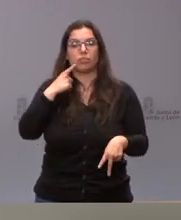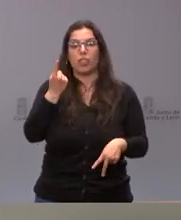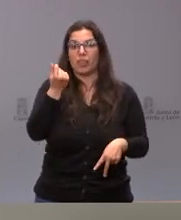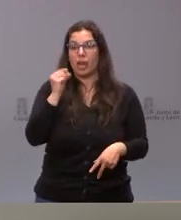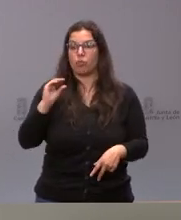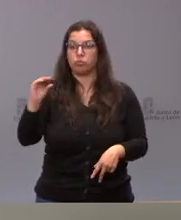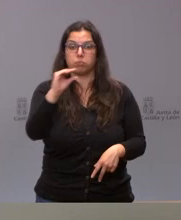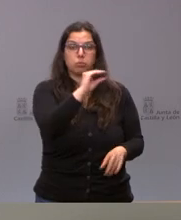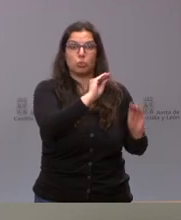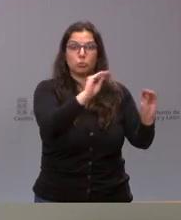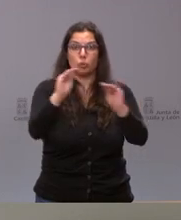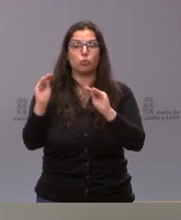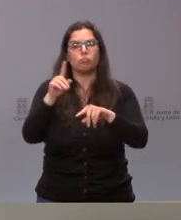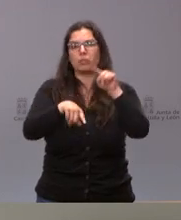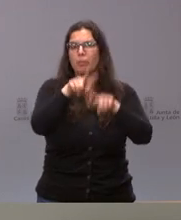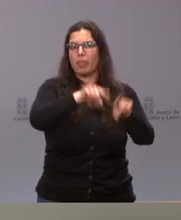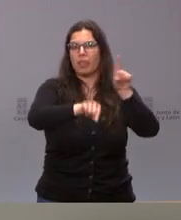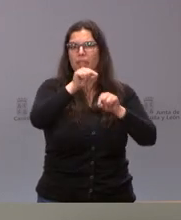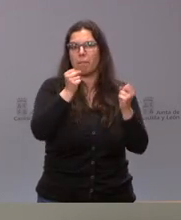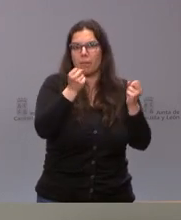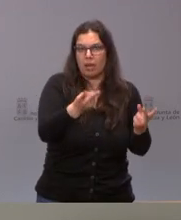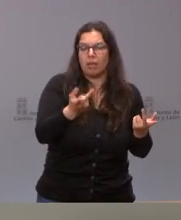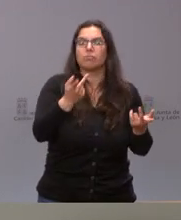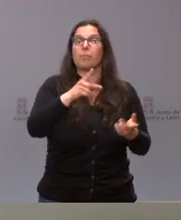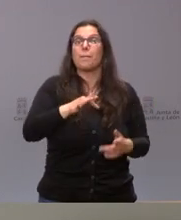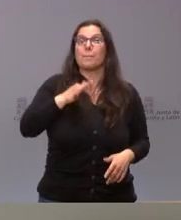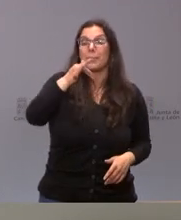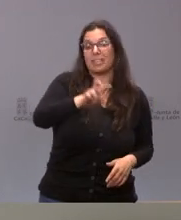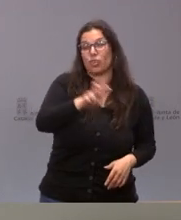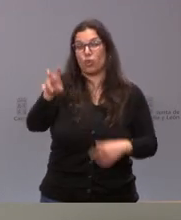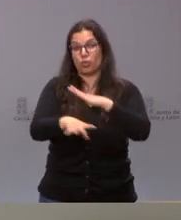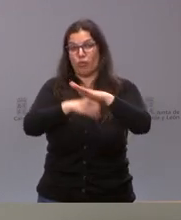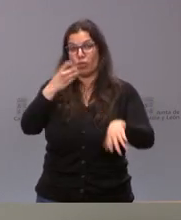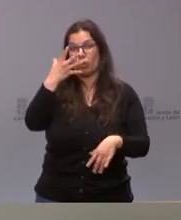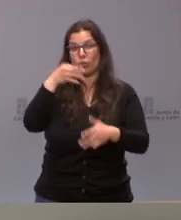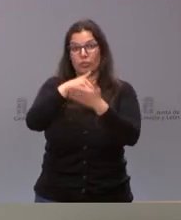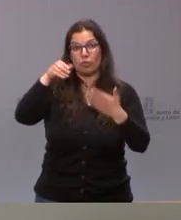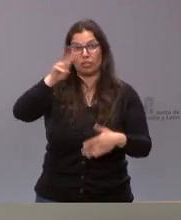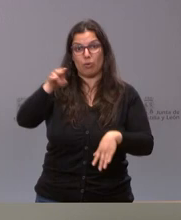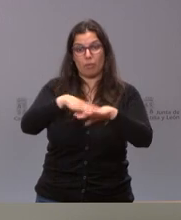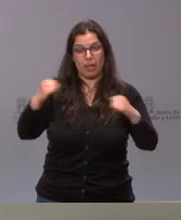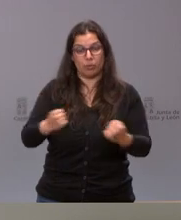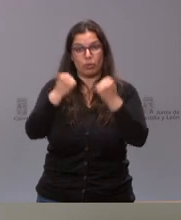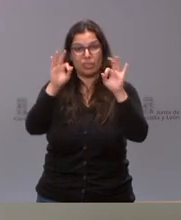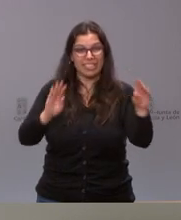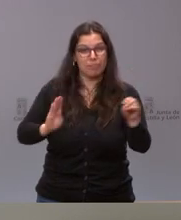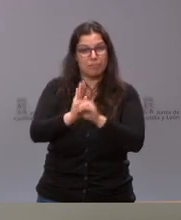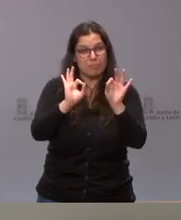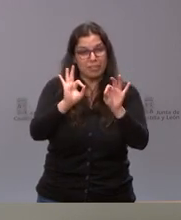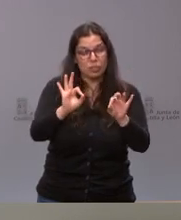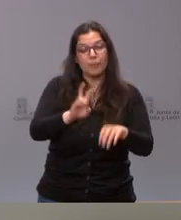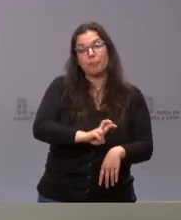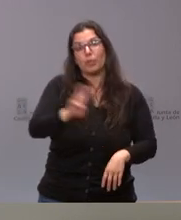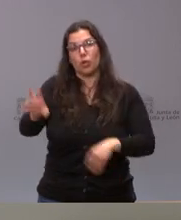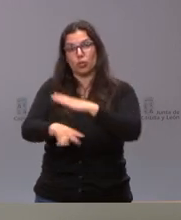destinar a las finalidades que así precisen. A ellos se unen, como les digo, esos 50 millones de euros para actuaciones de inversiones y el fondo